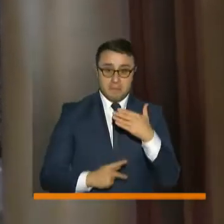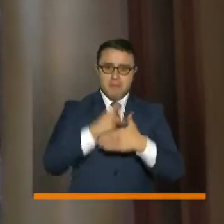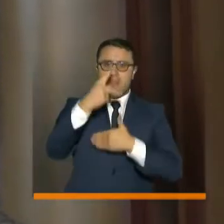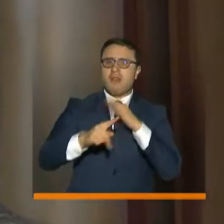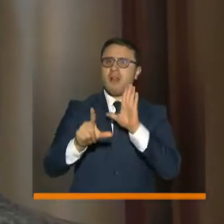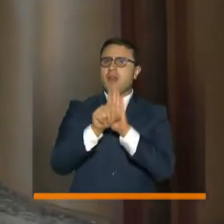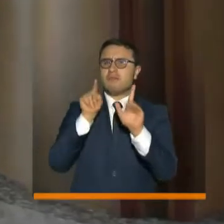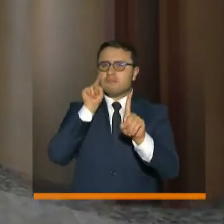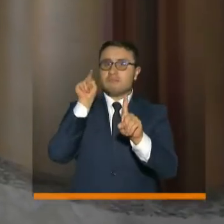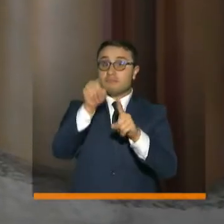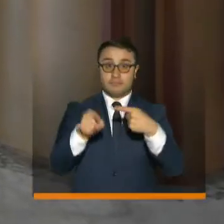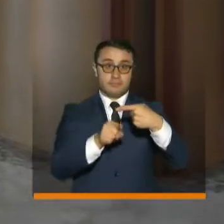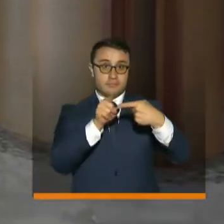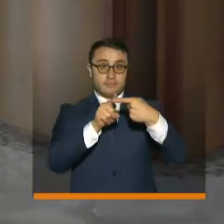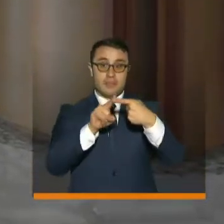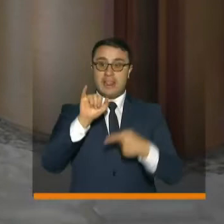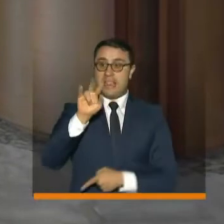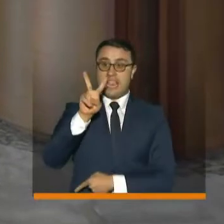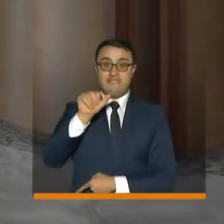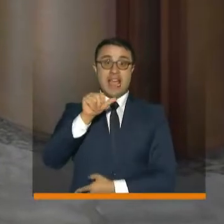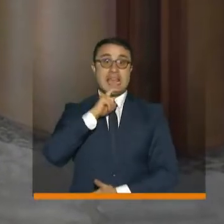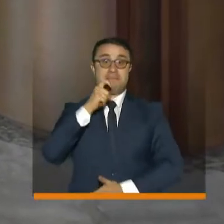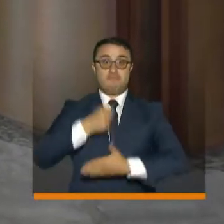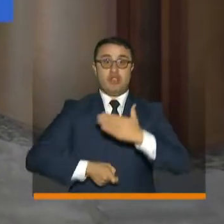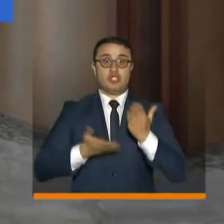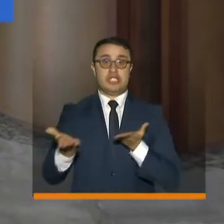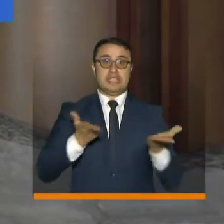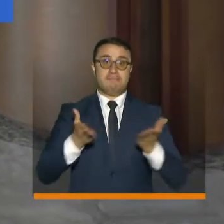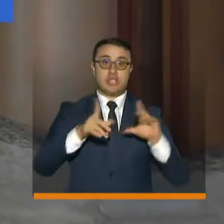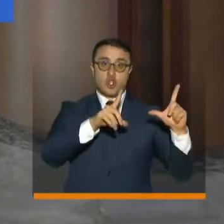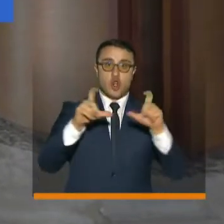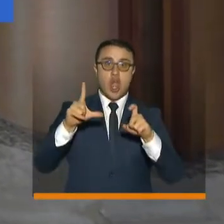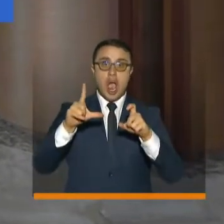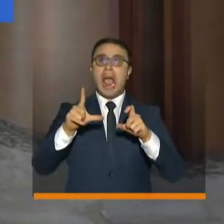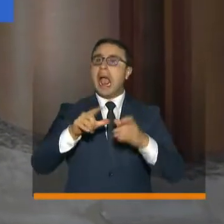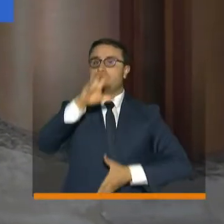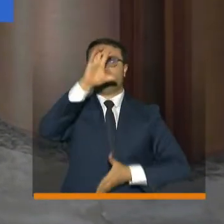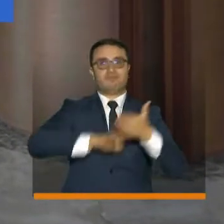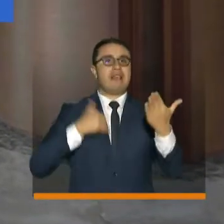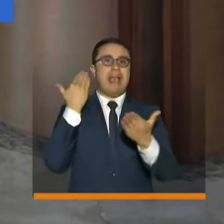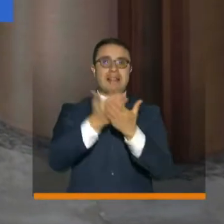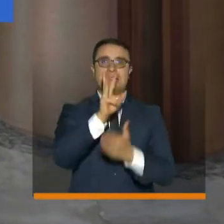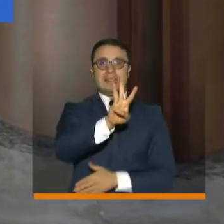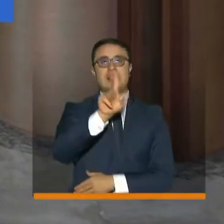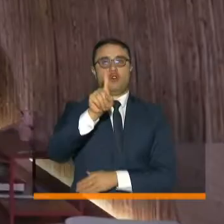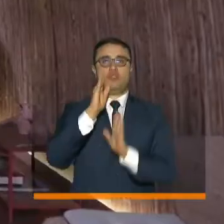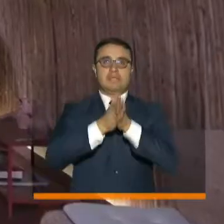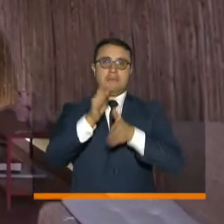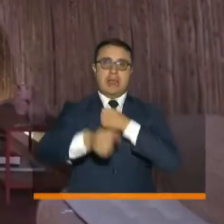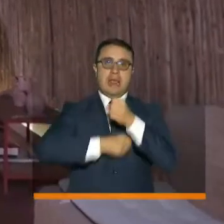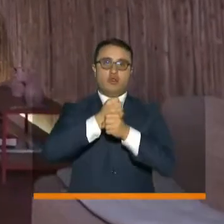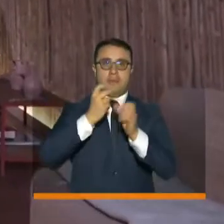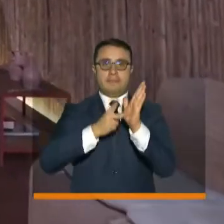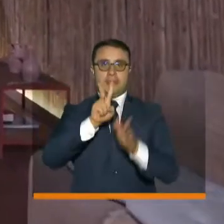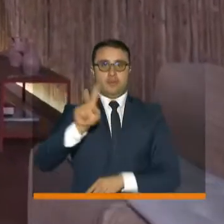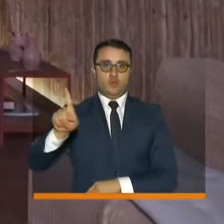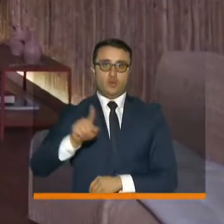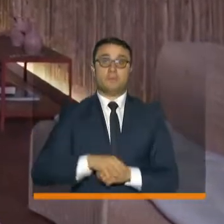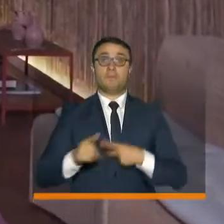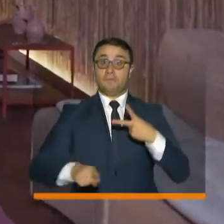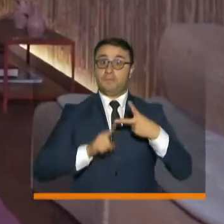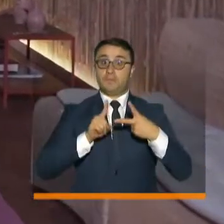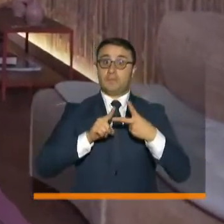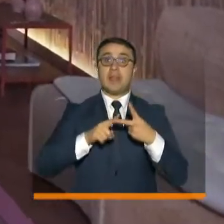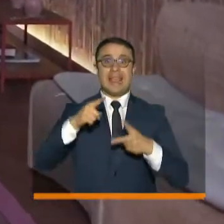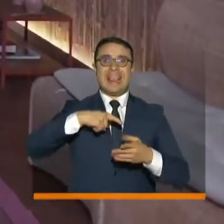se pretende, uno, la exclusión del IVA para servicios turísticos hasta el 31 de diciembre de 2021. Dos, la suspensión del